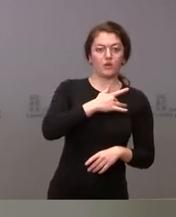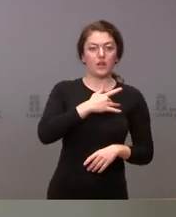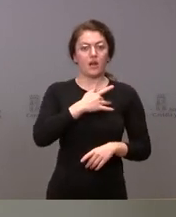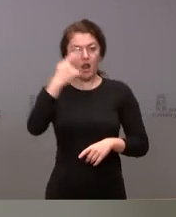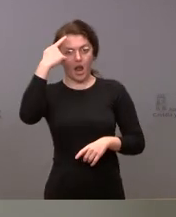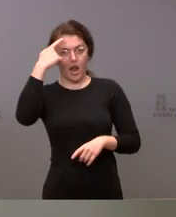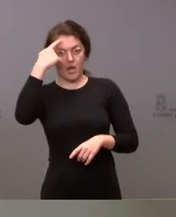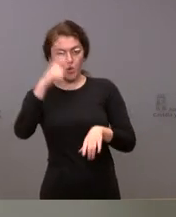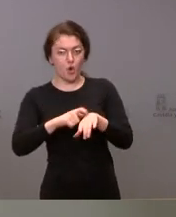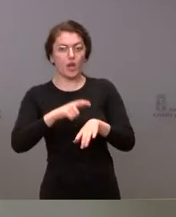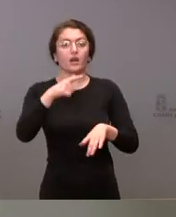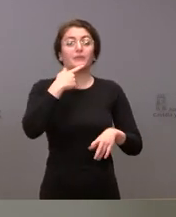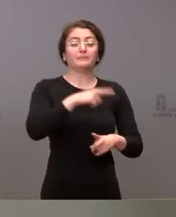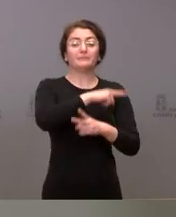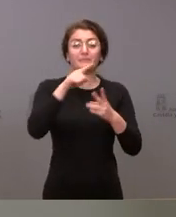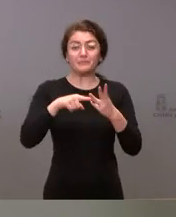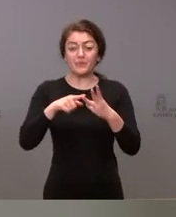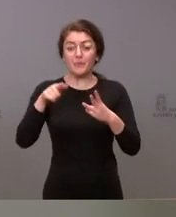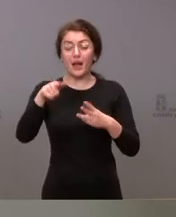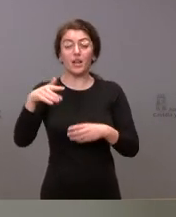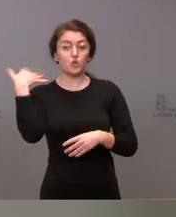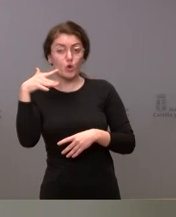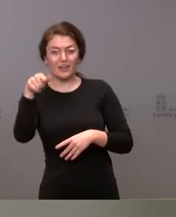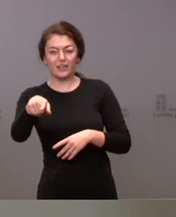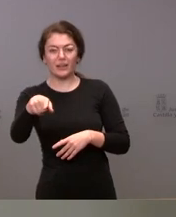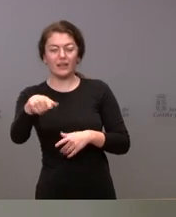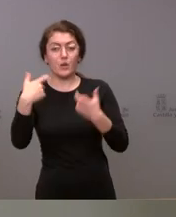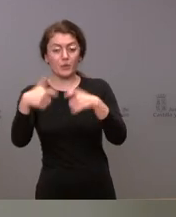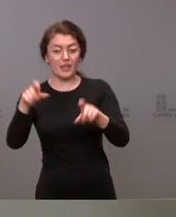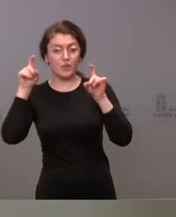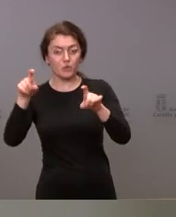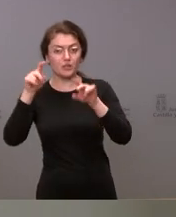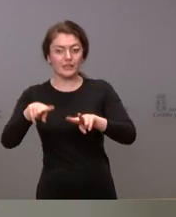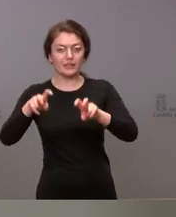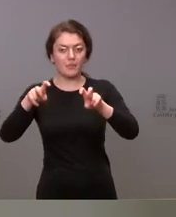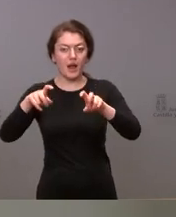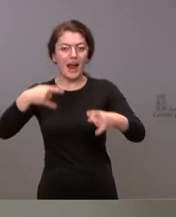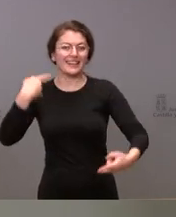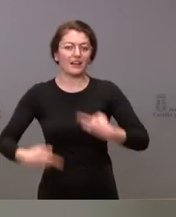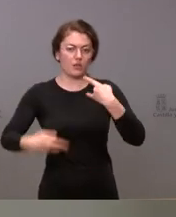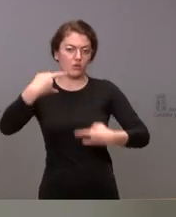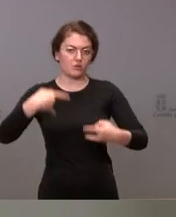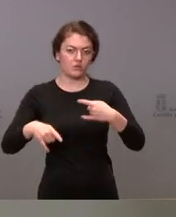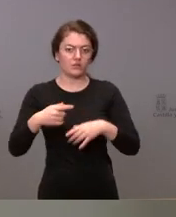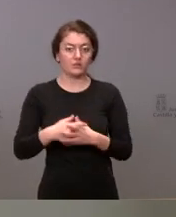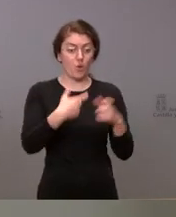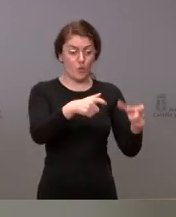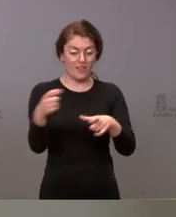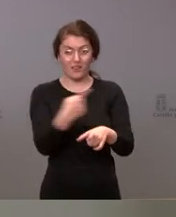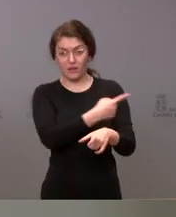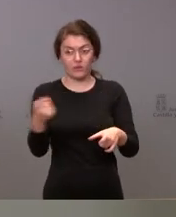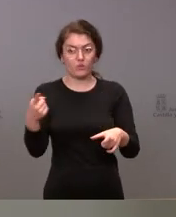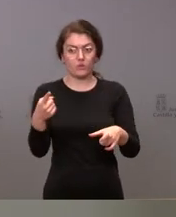y para el Complejo Asistencial de Soria se va a contar con una unidad docente de radiodiagnóstico. Cada una de estas unidades docentes ha sido